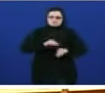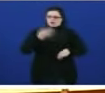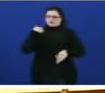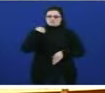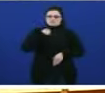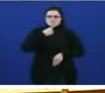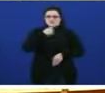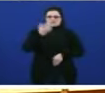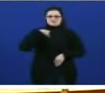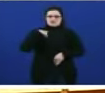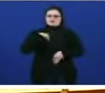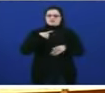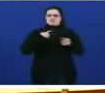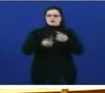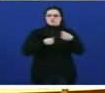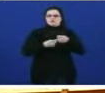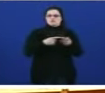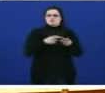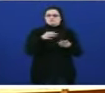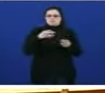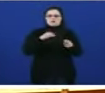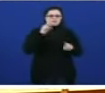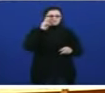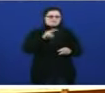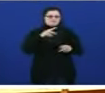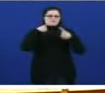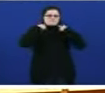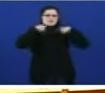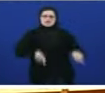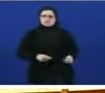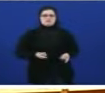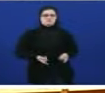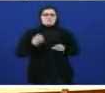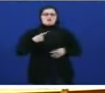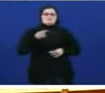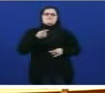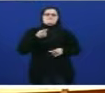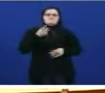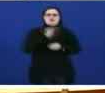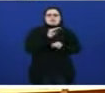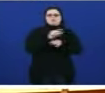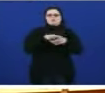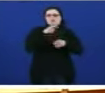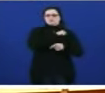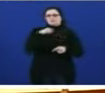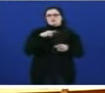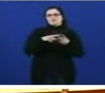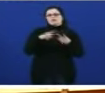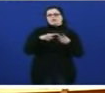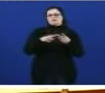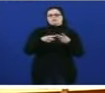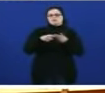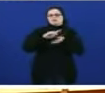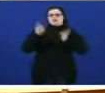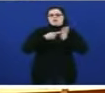negociacións co Estado contanse por fracasos no financiamento autonómico nas novas transferencias e tamén na lei de